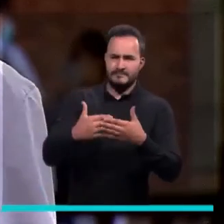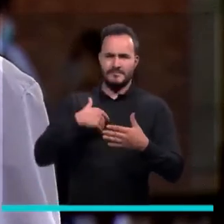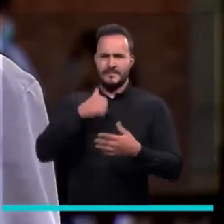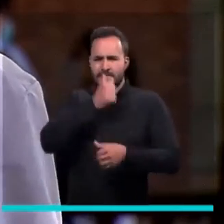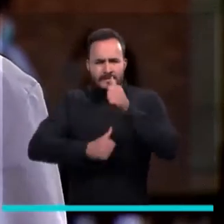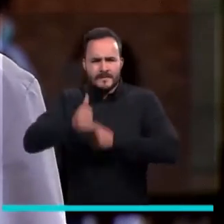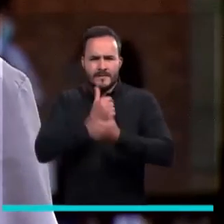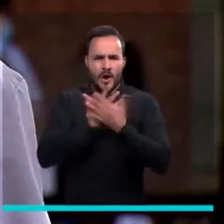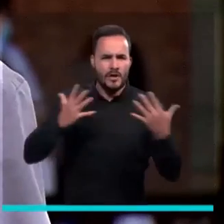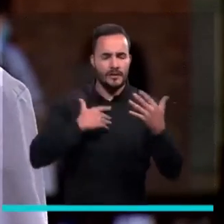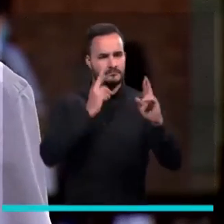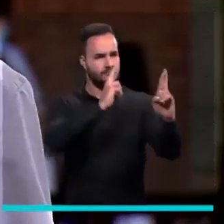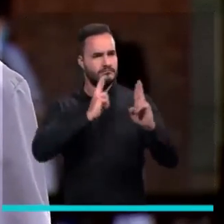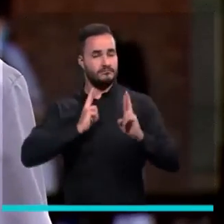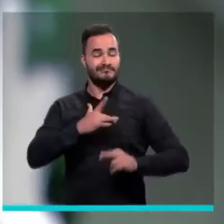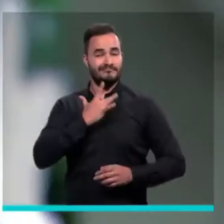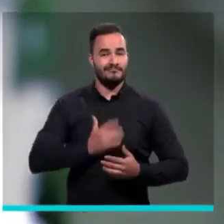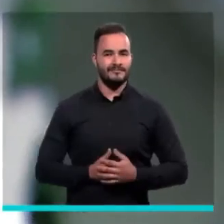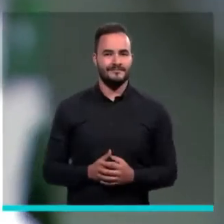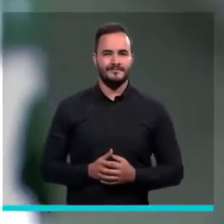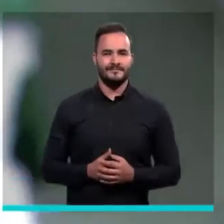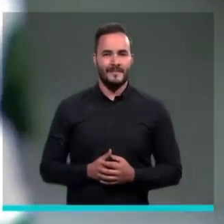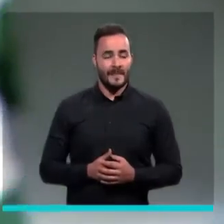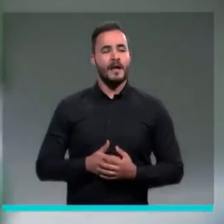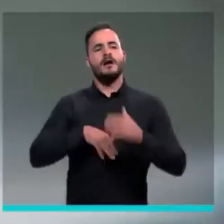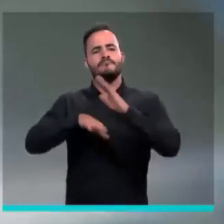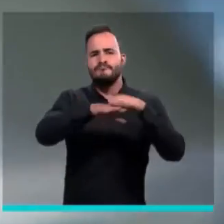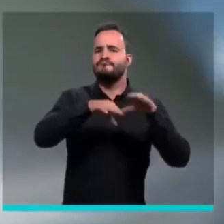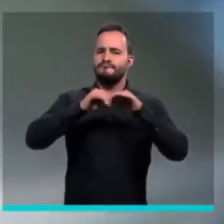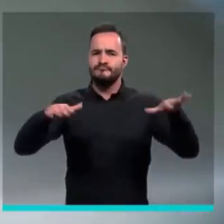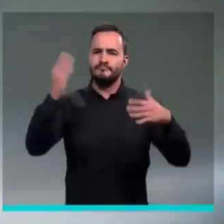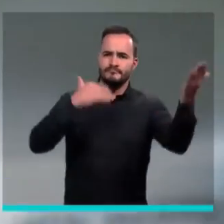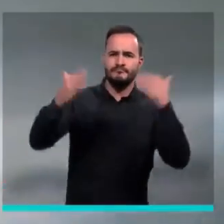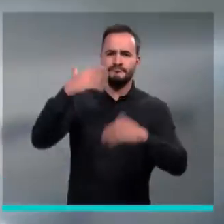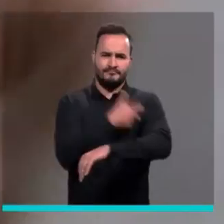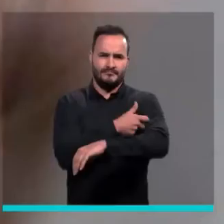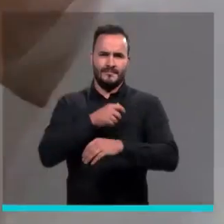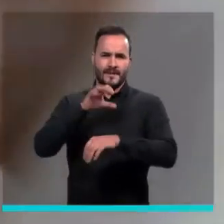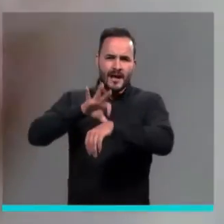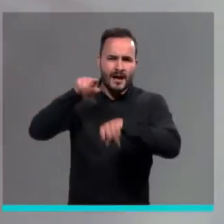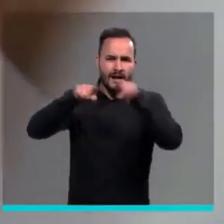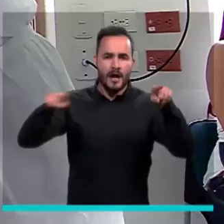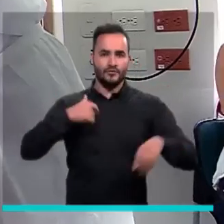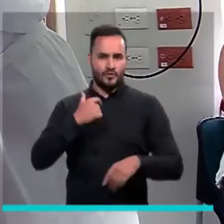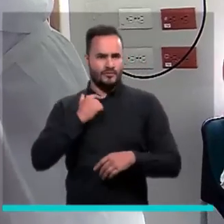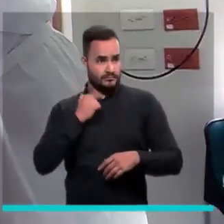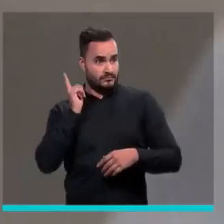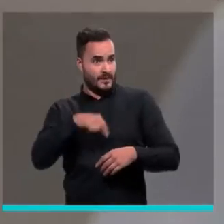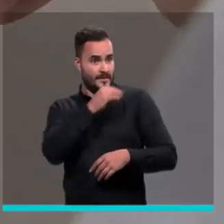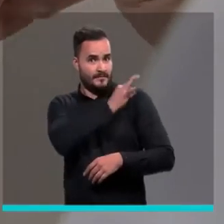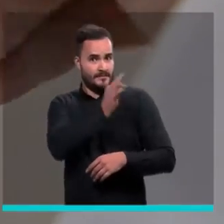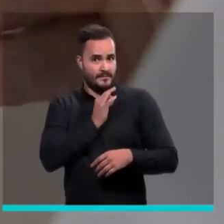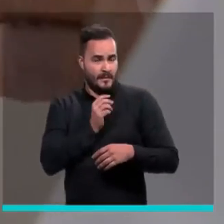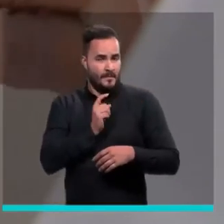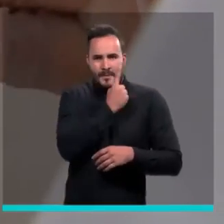esto que hemos padecido. Yo fui una de las primeras personas convocadas para recibir la vacuna.